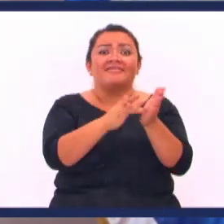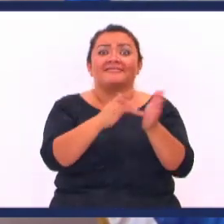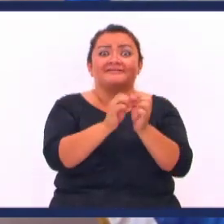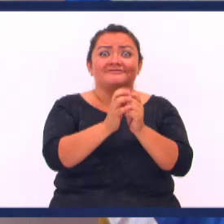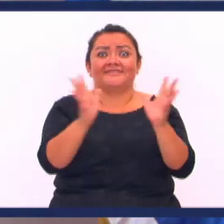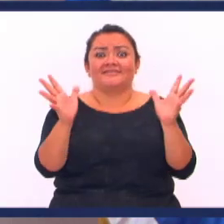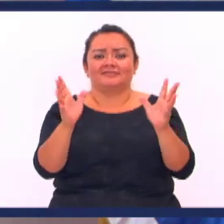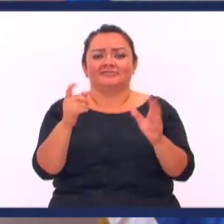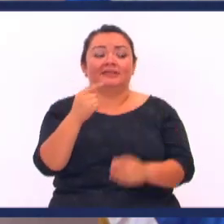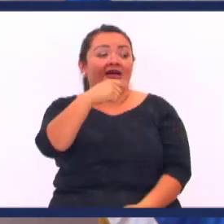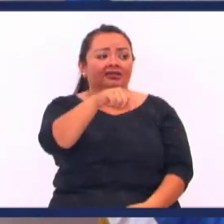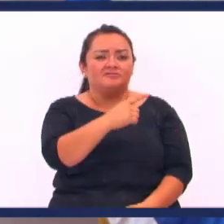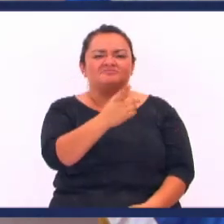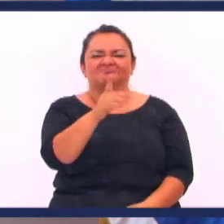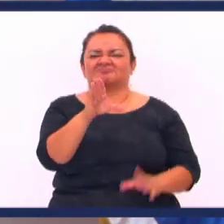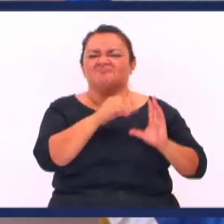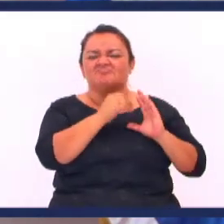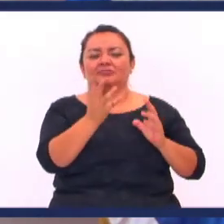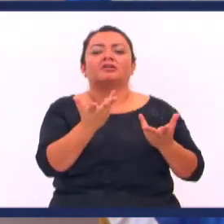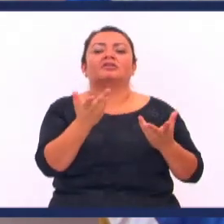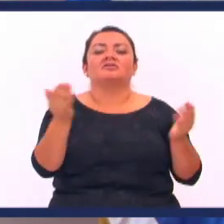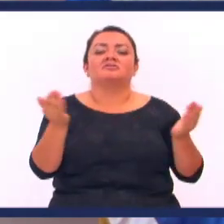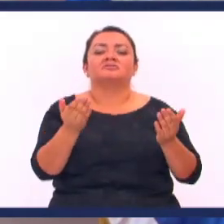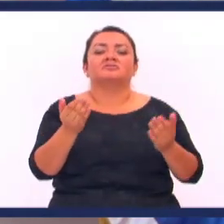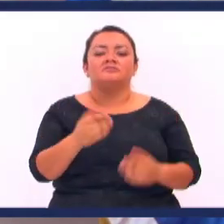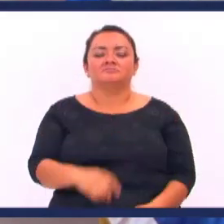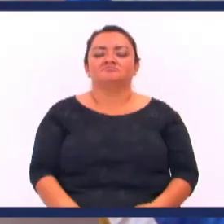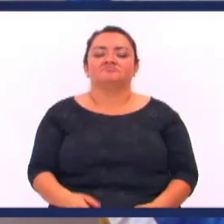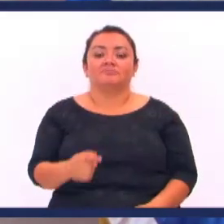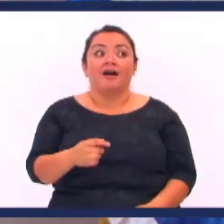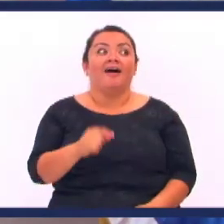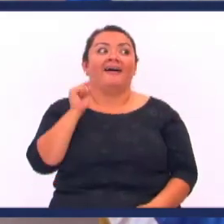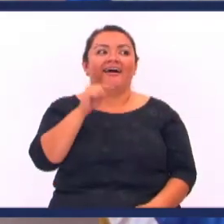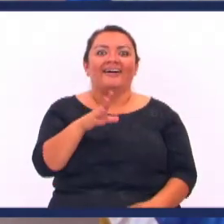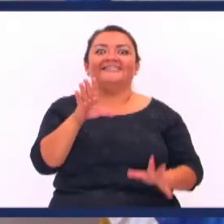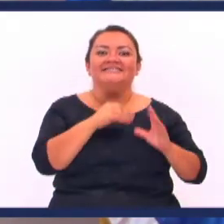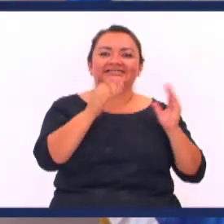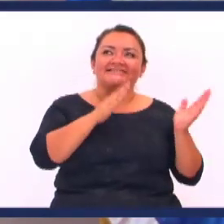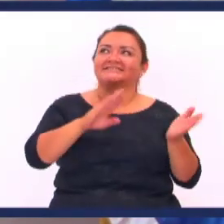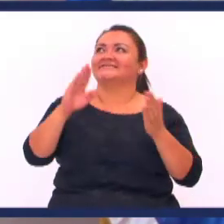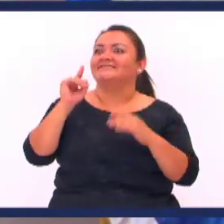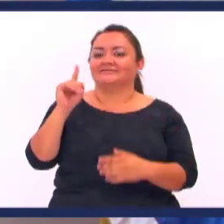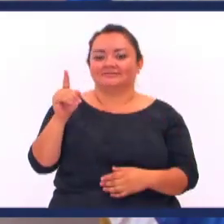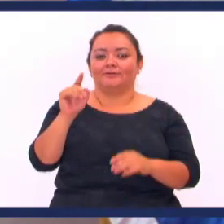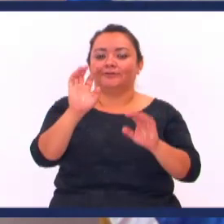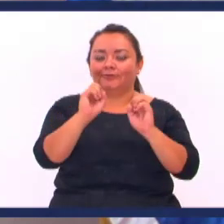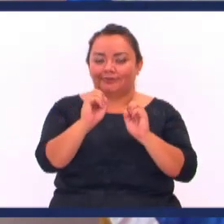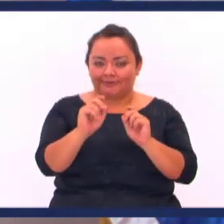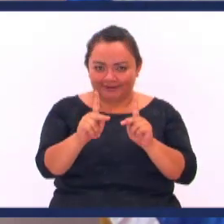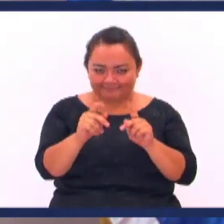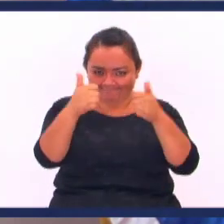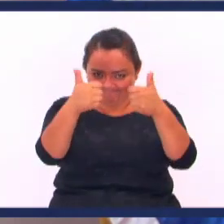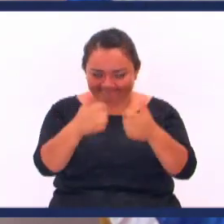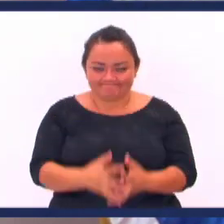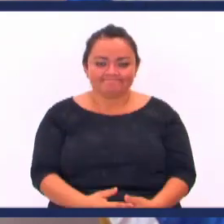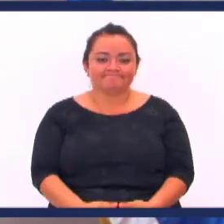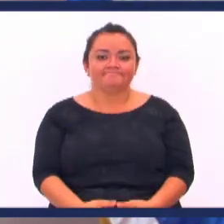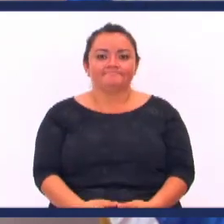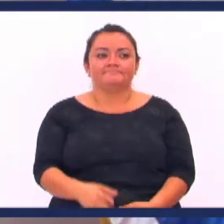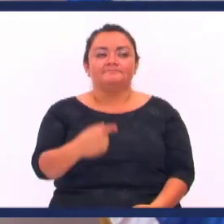le pegue Alguien que no conoce de Cristo ¿Qué fue lo que sucedió? Vino a Cristo Vino a Cristo Ok Es su regalo más grande